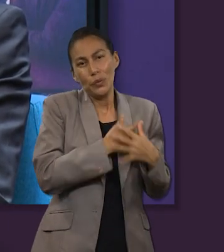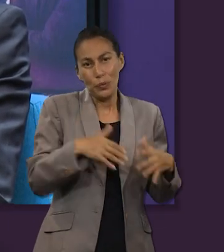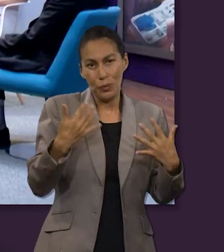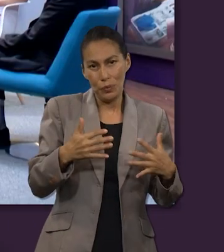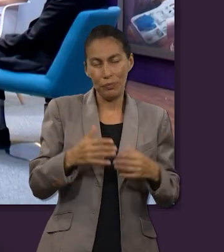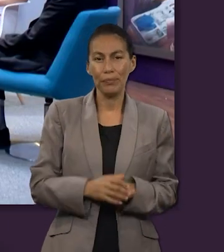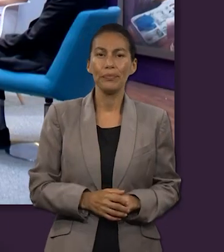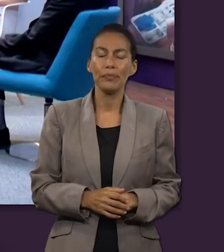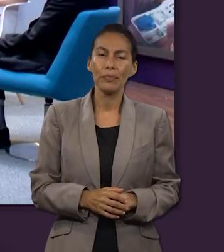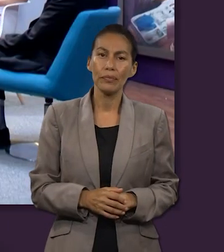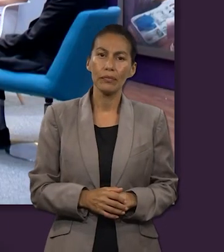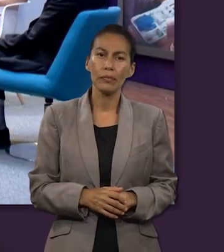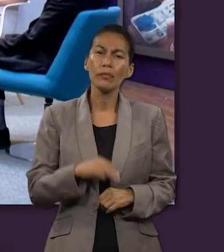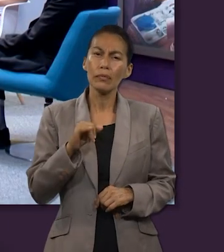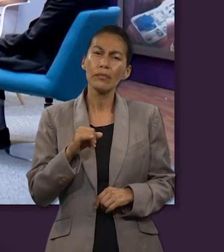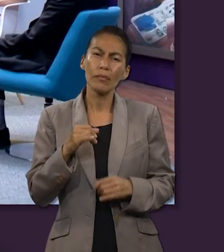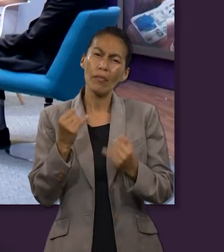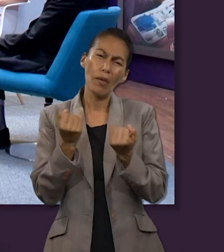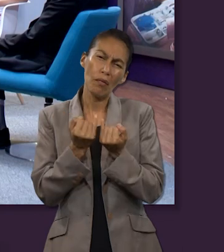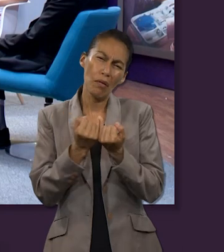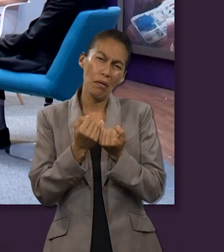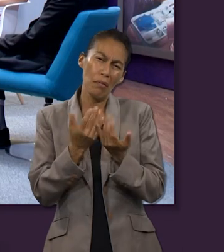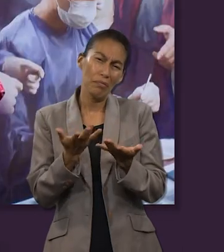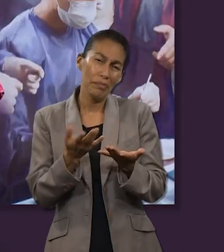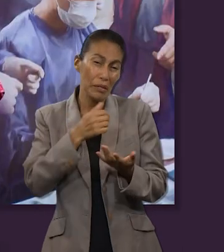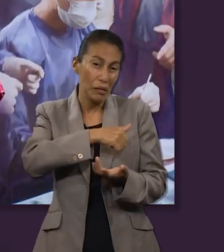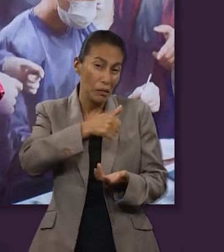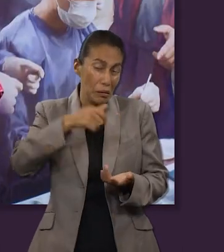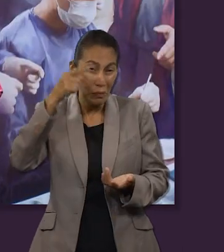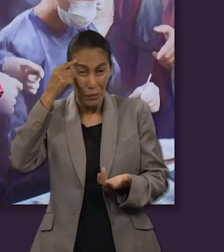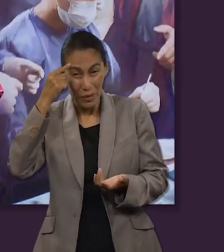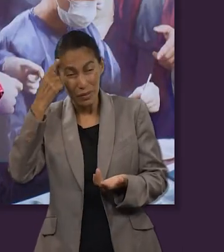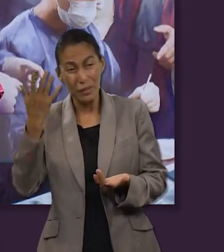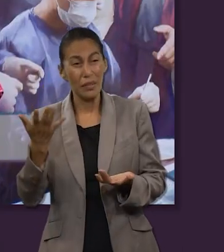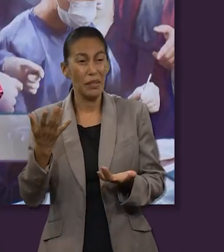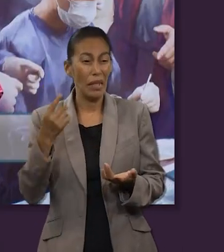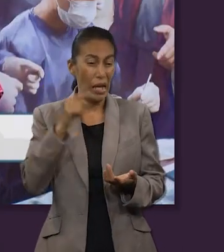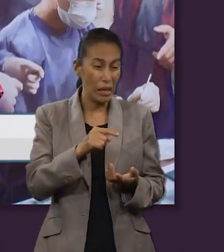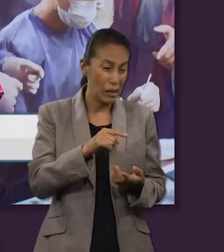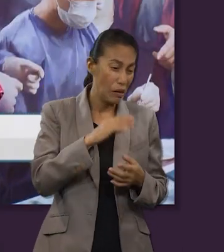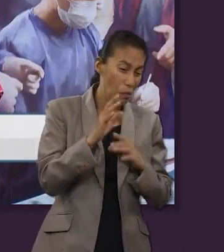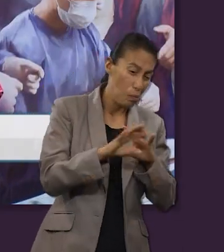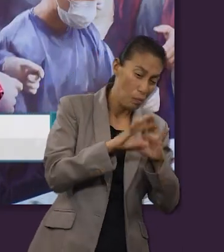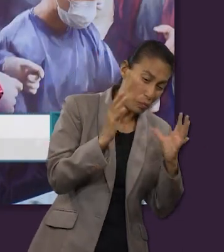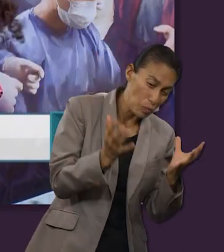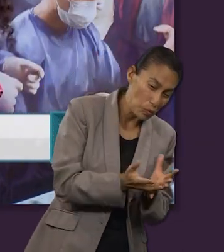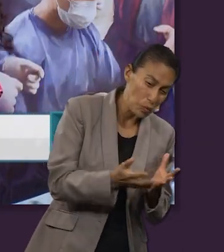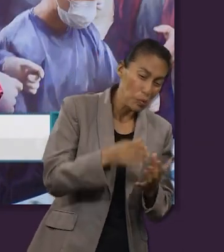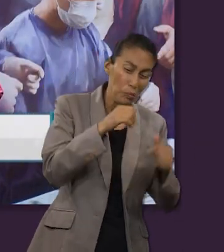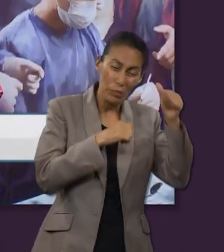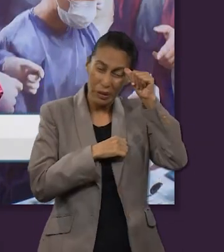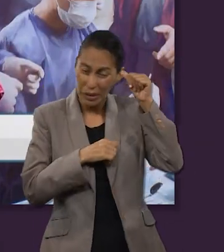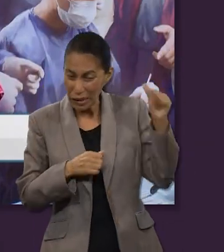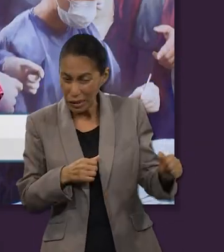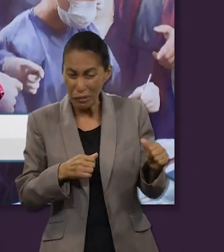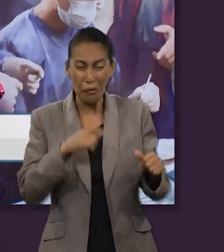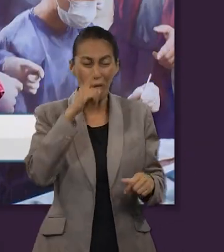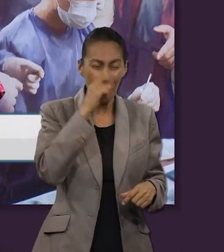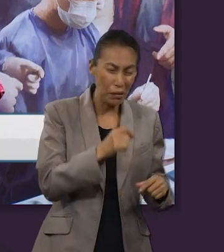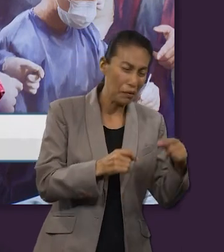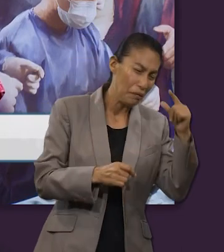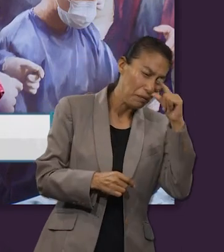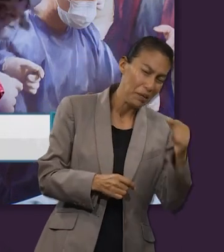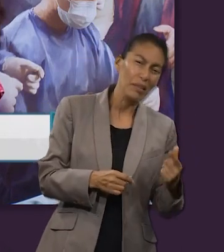podemos también pensar qué hacemos en este mundo de pecado cuando una y otra vez fallamos y fallamos y